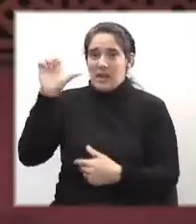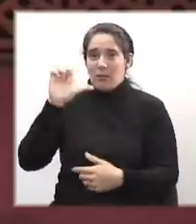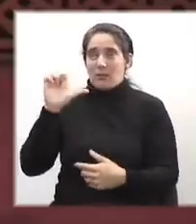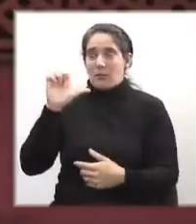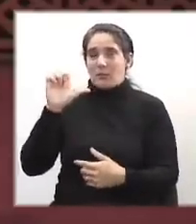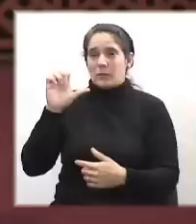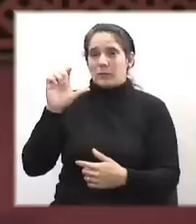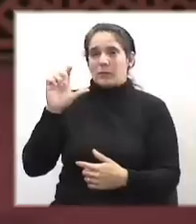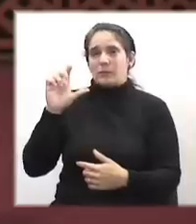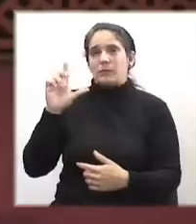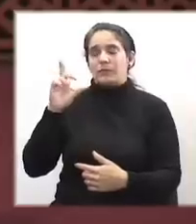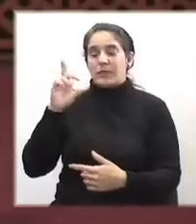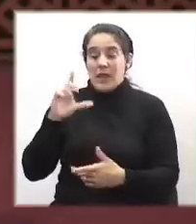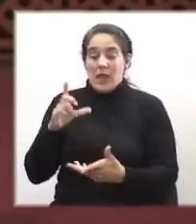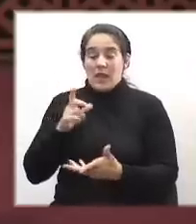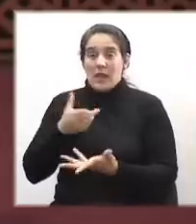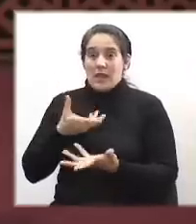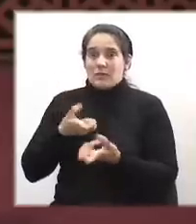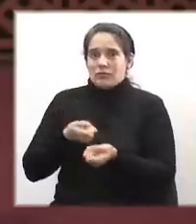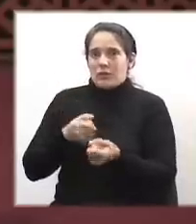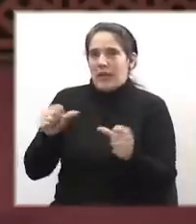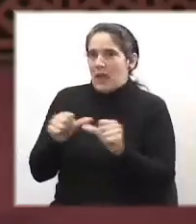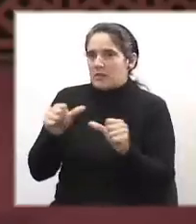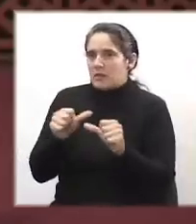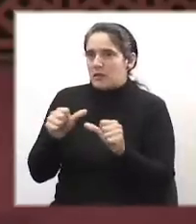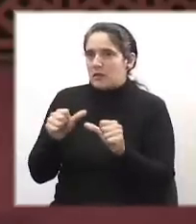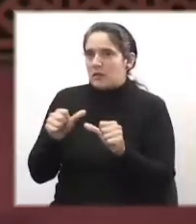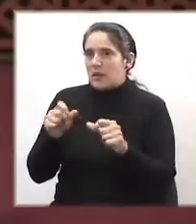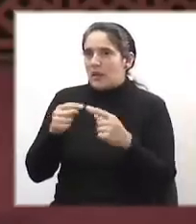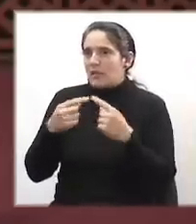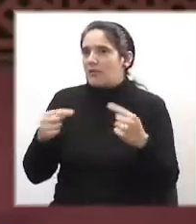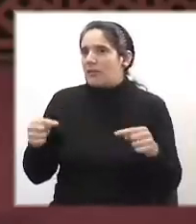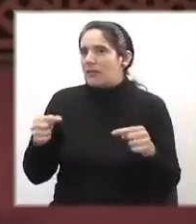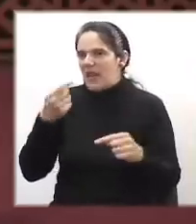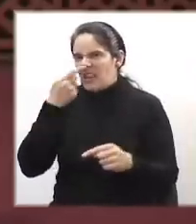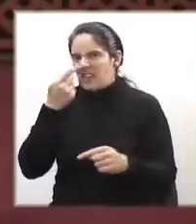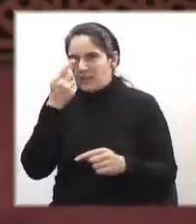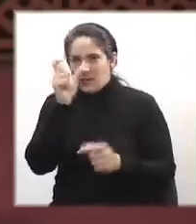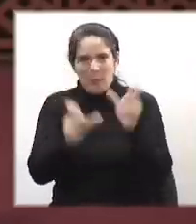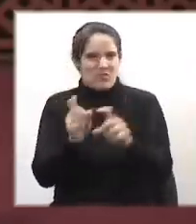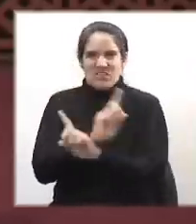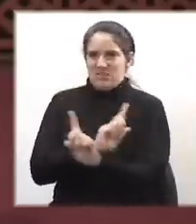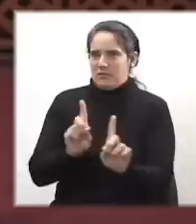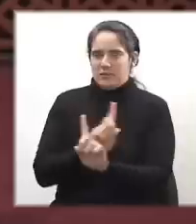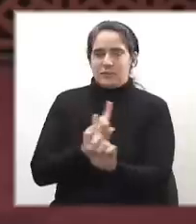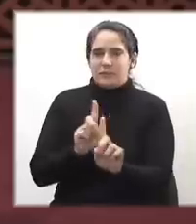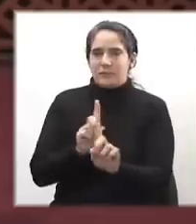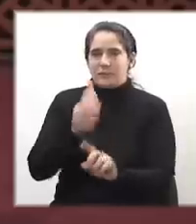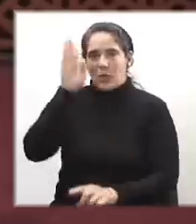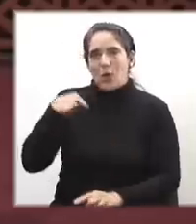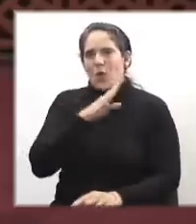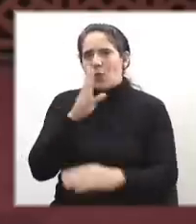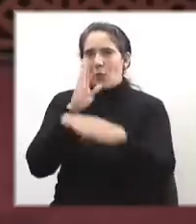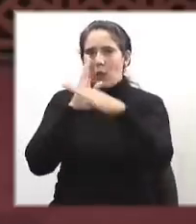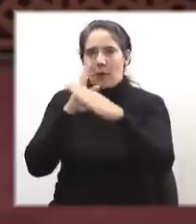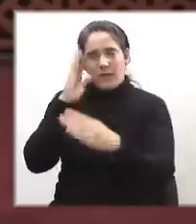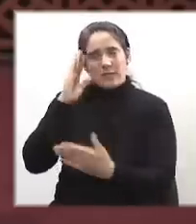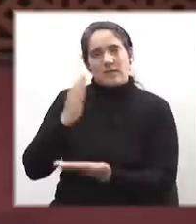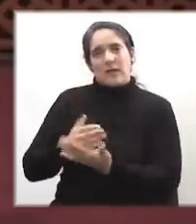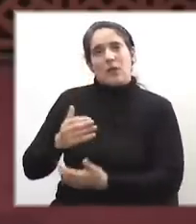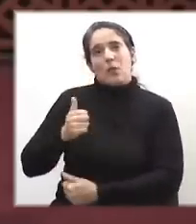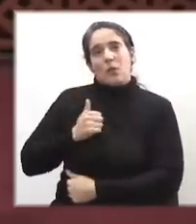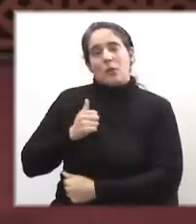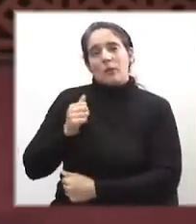actúan a espaldas de los intereses de los pueblos. Nunca más dictadura